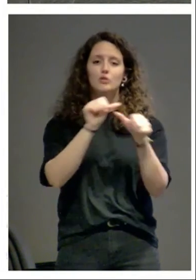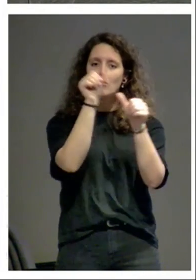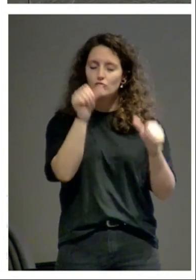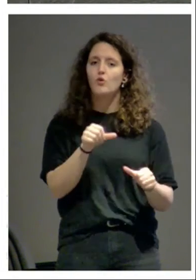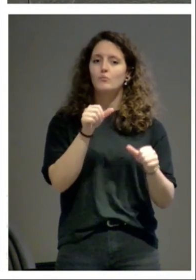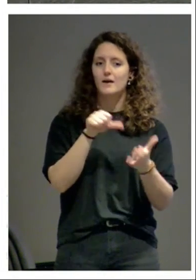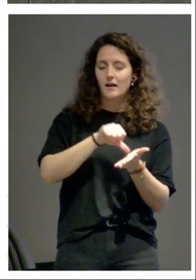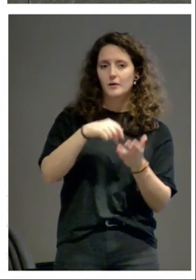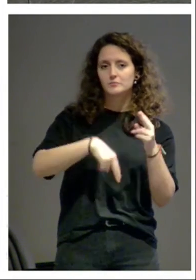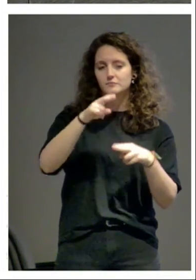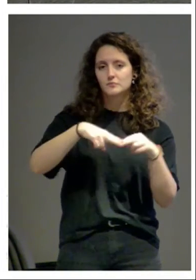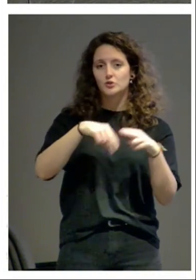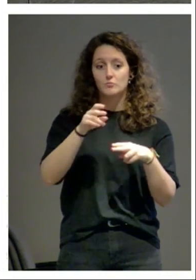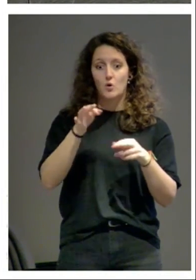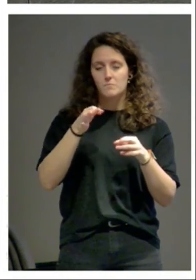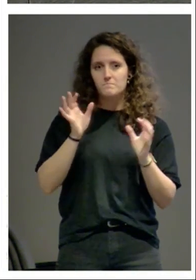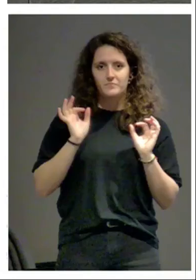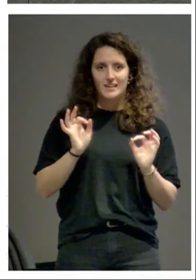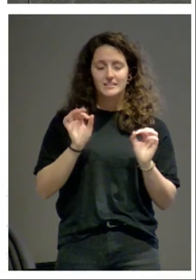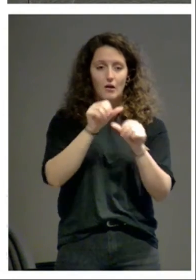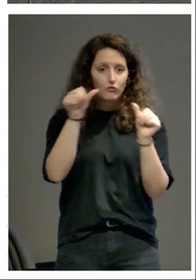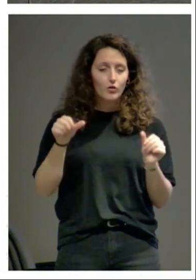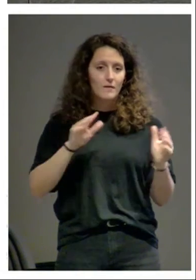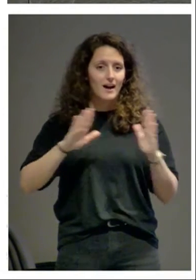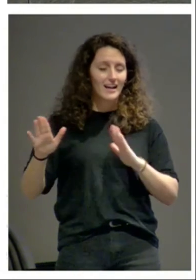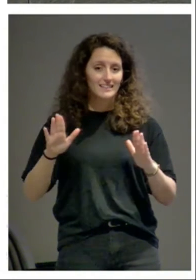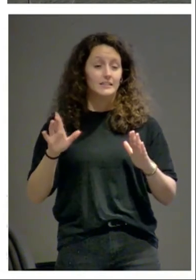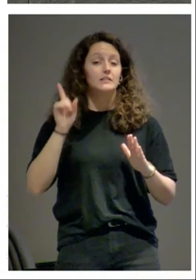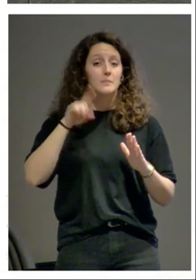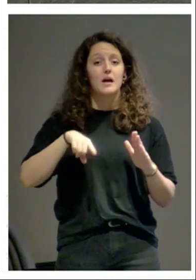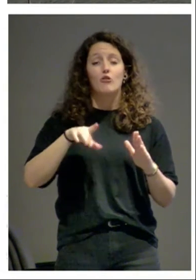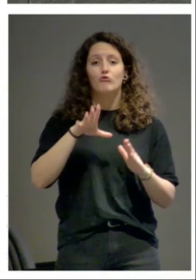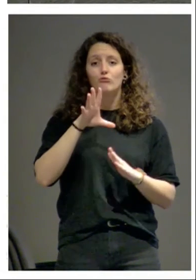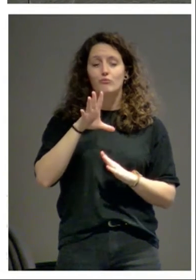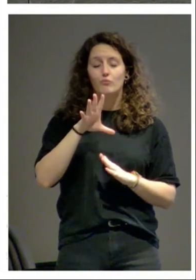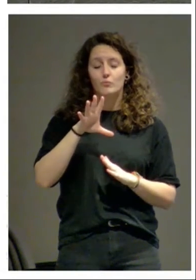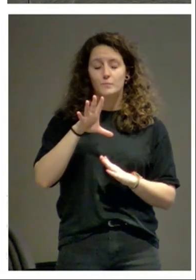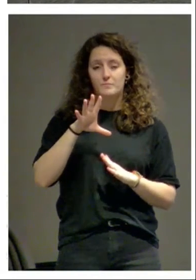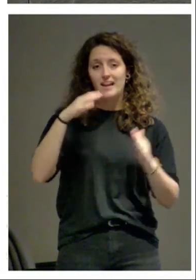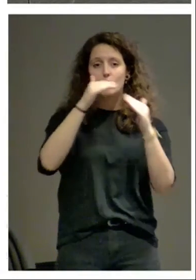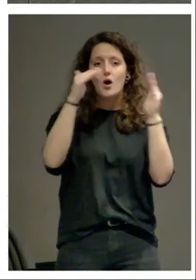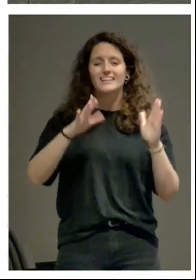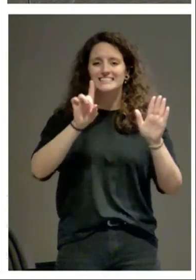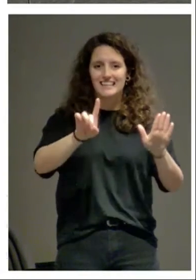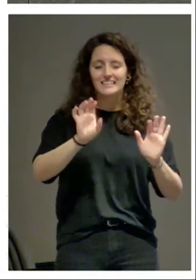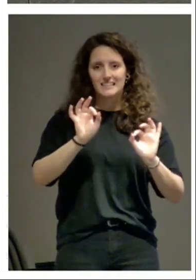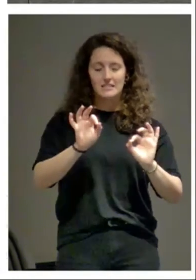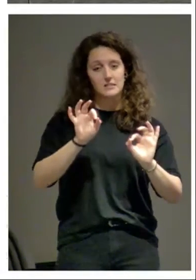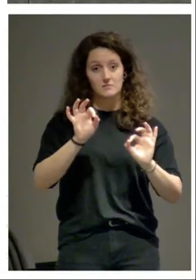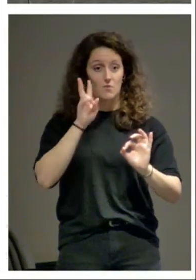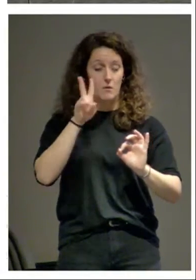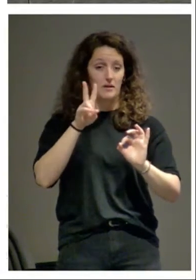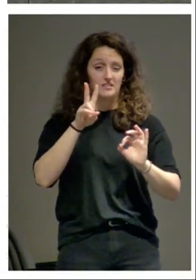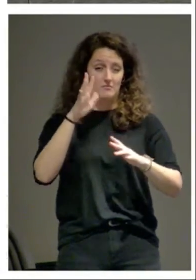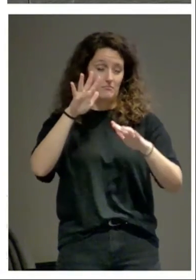urbanismo con tridentes de entrada que existió en el mundo romano los hexágonos también existieron en el mundo romano pero como ven es un hexágono